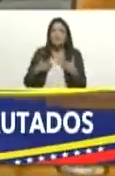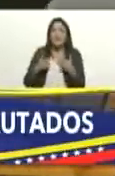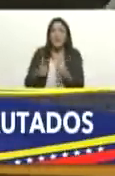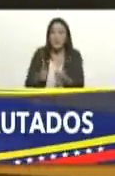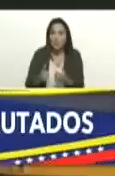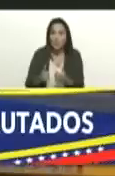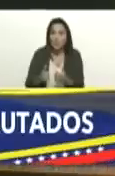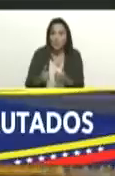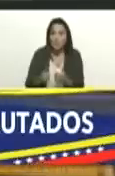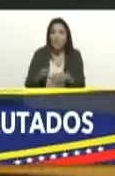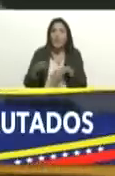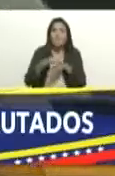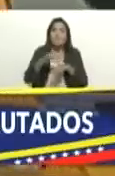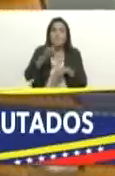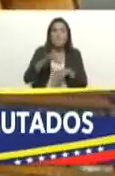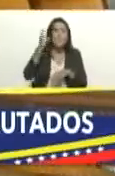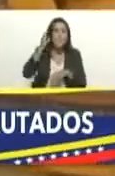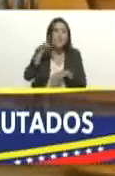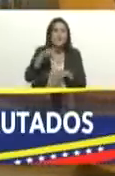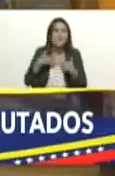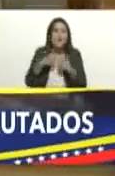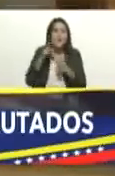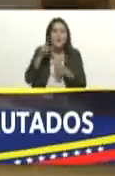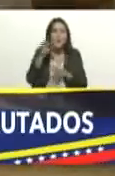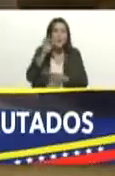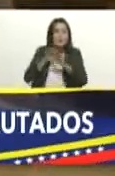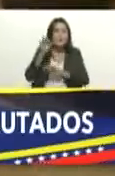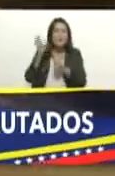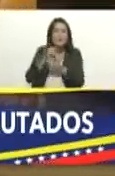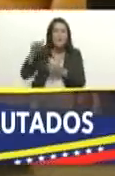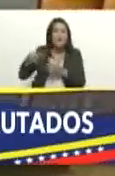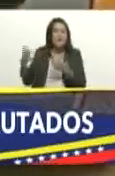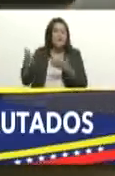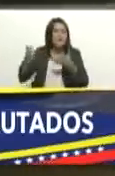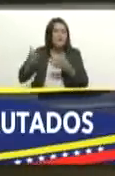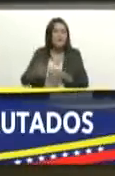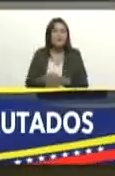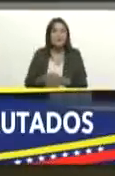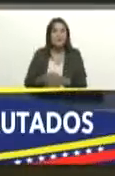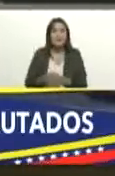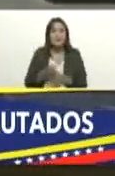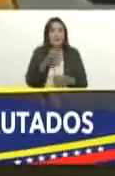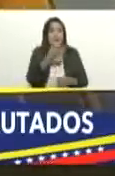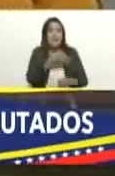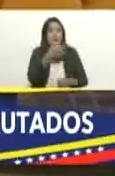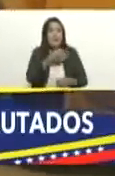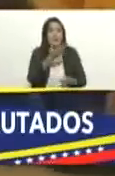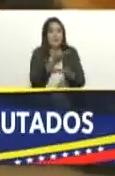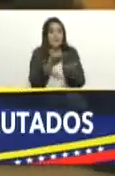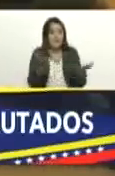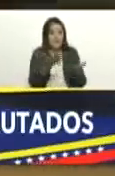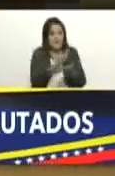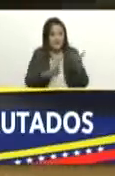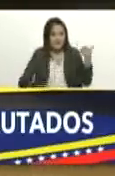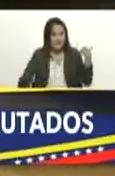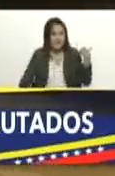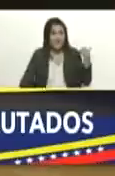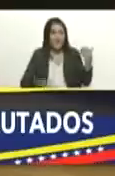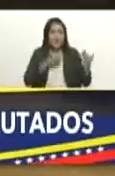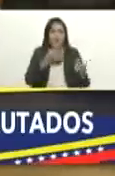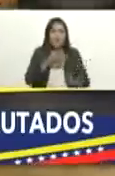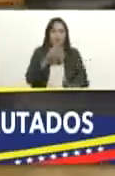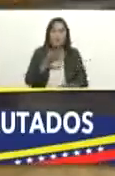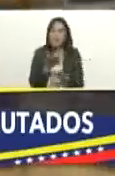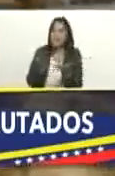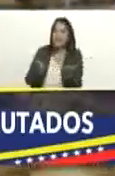ministra de salud nos explicara que nos hemos encontrado acá buenas tardes para usted presidente para todo Venezuela que nos escucha